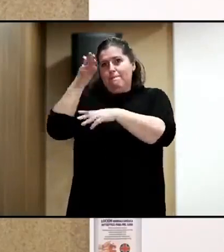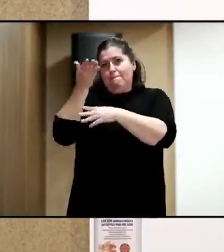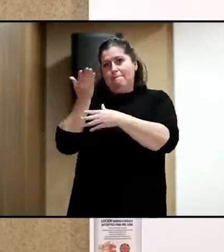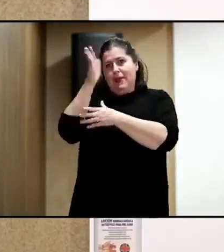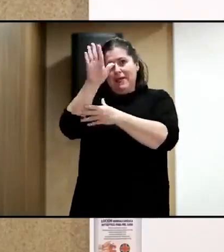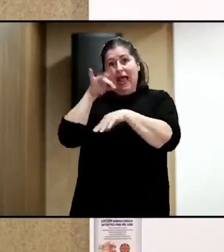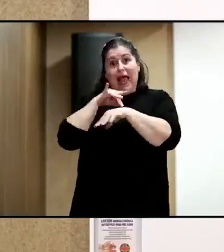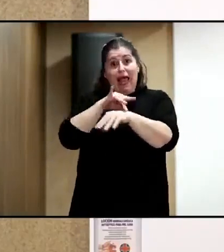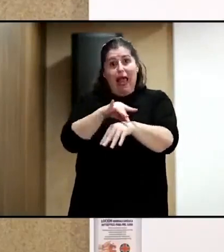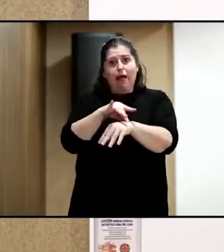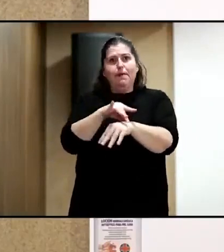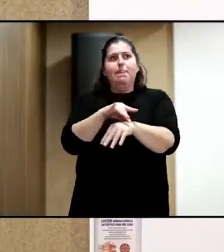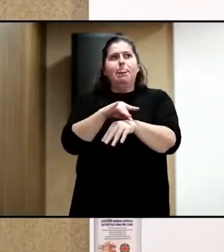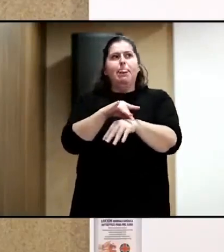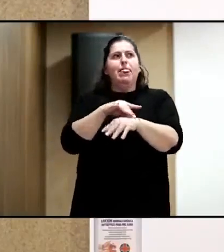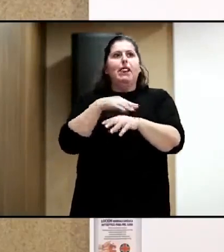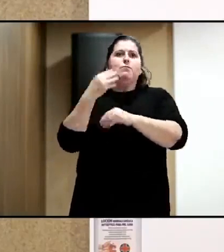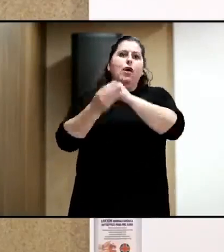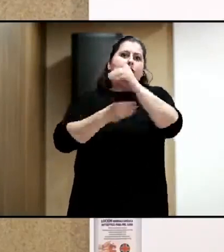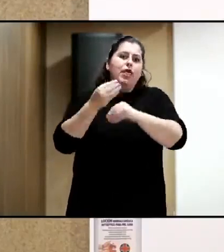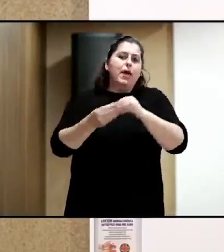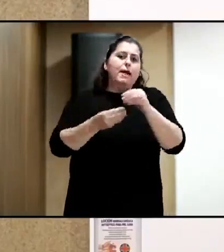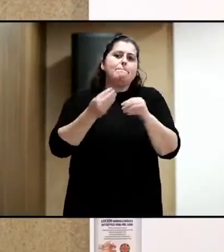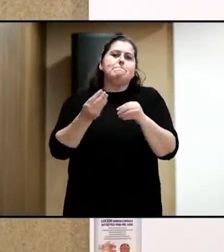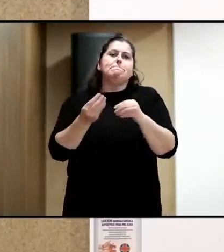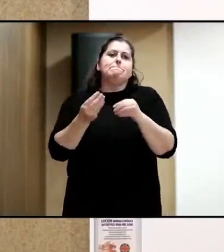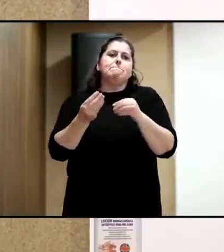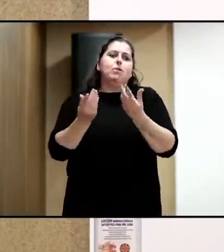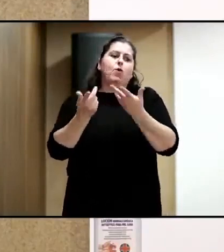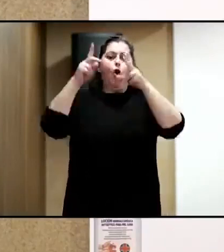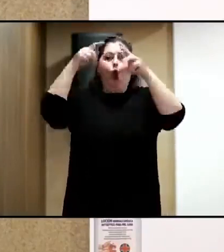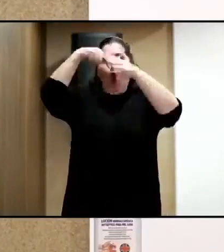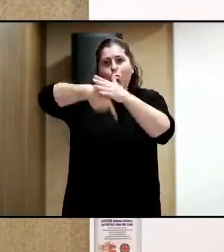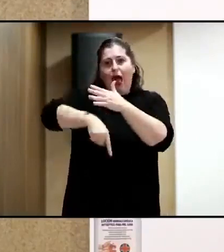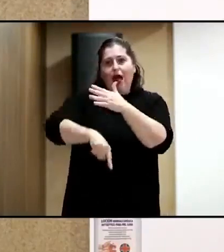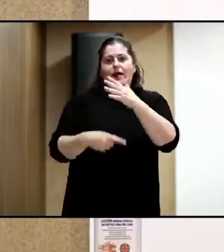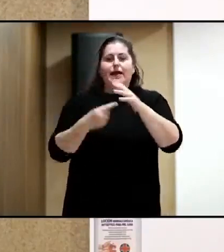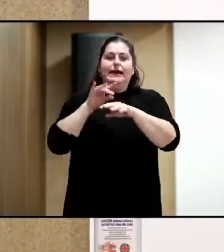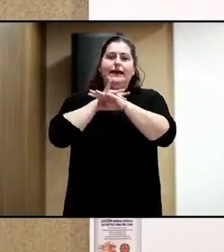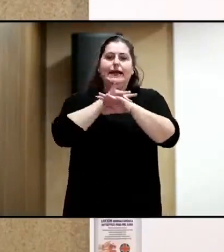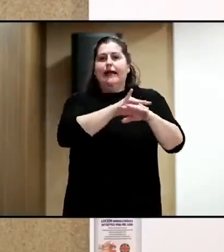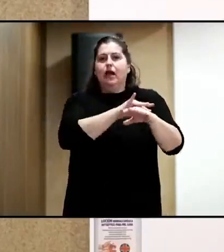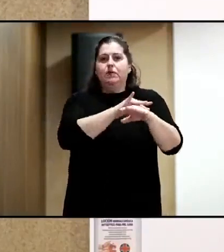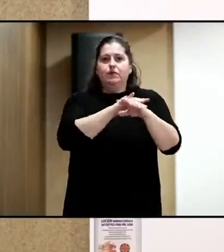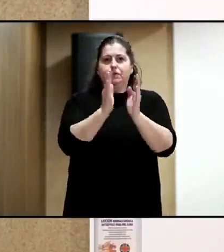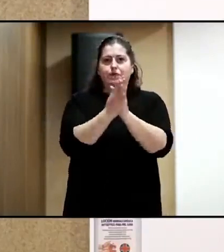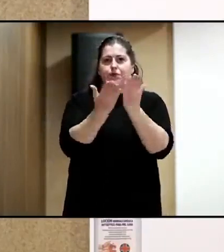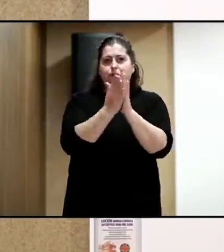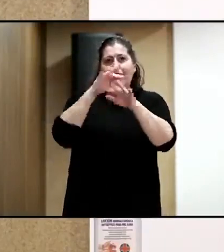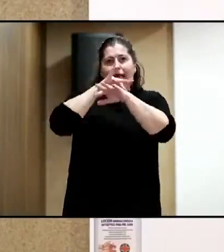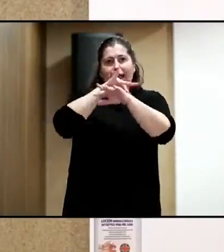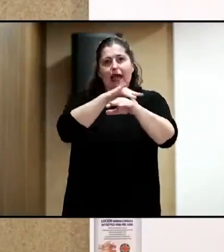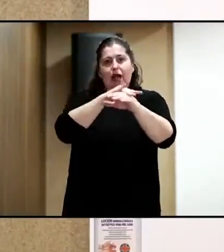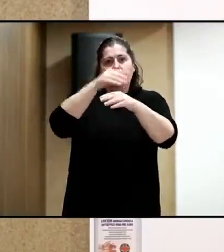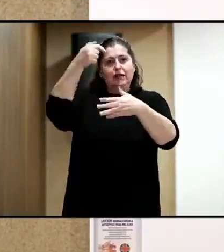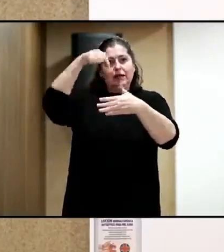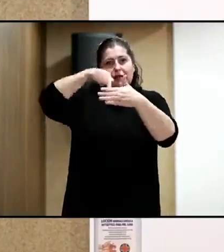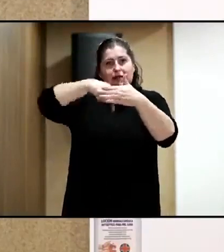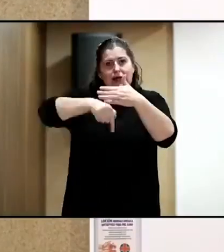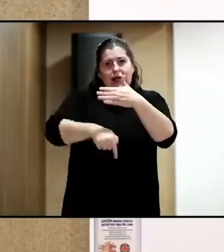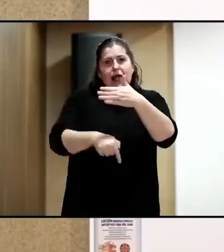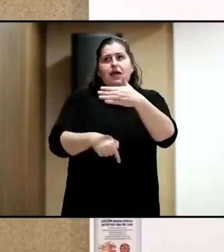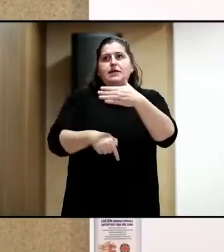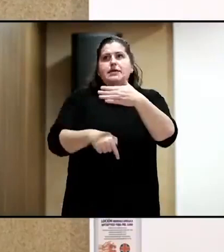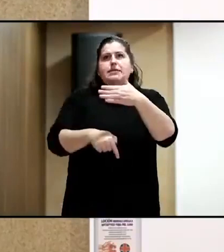Lo que vamos a hacer un poco es ahondar en la guía e intentar